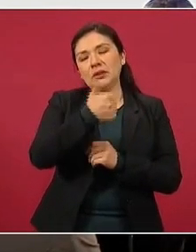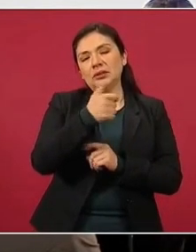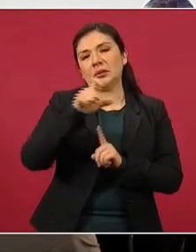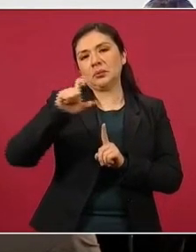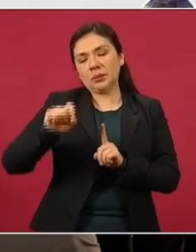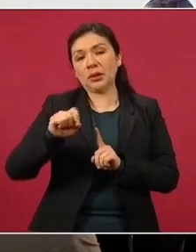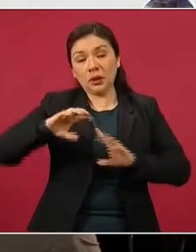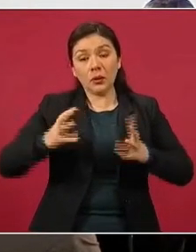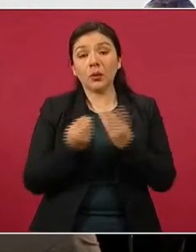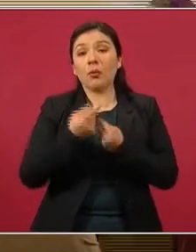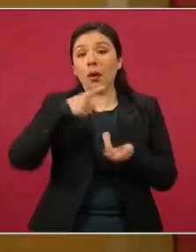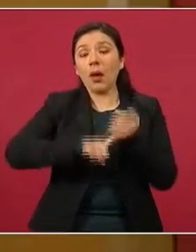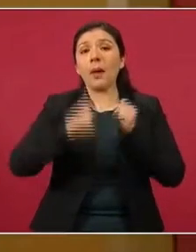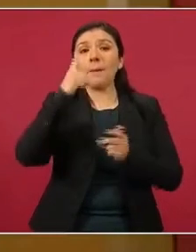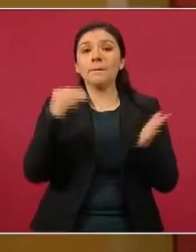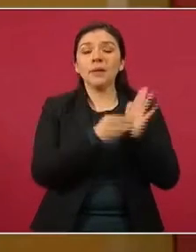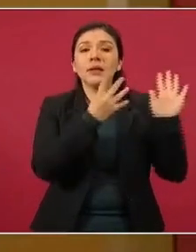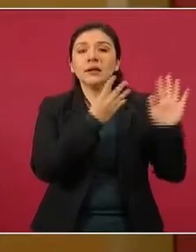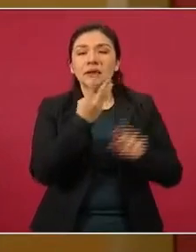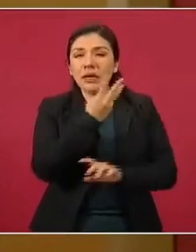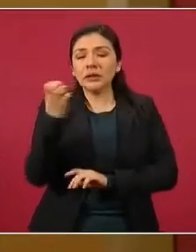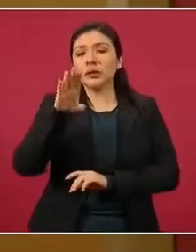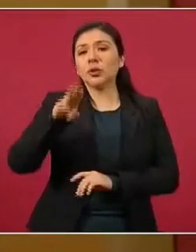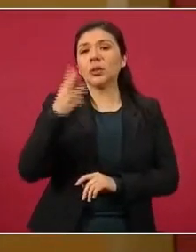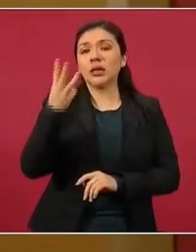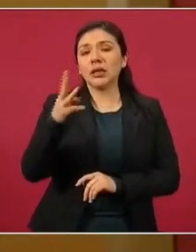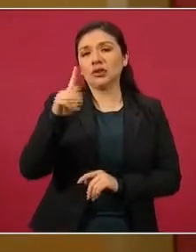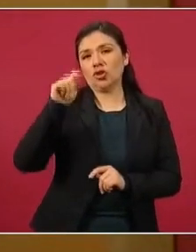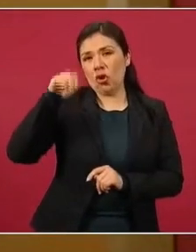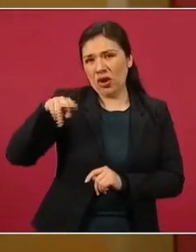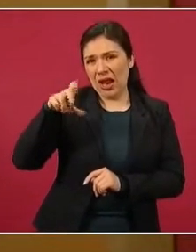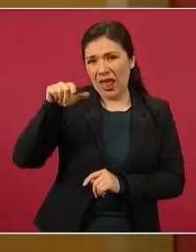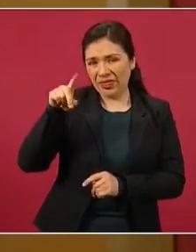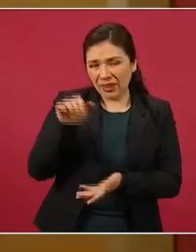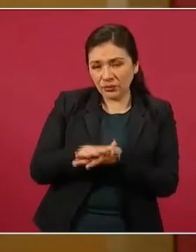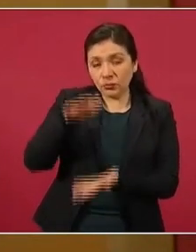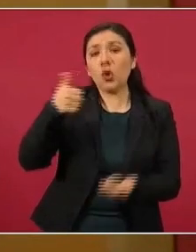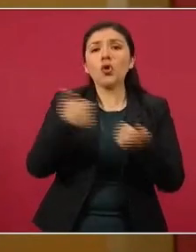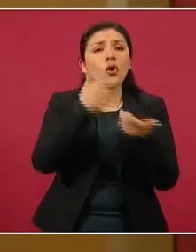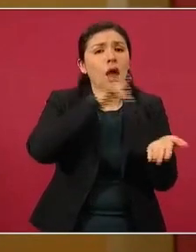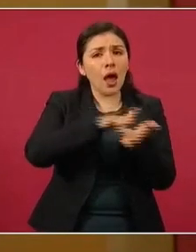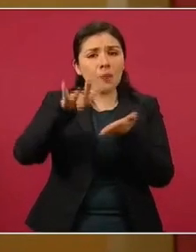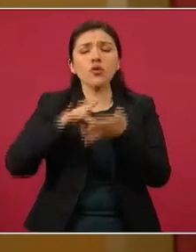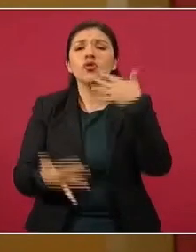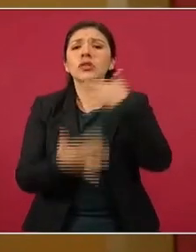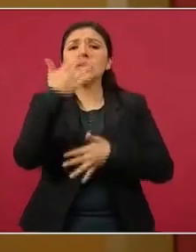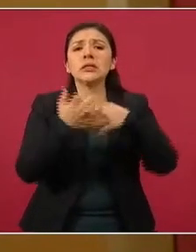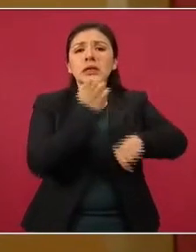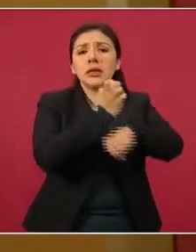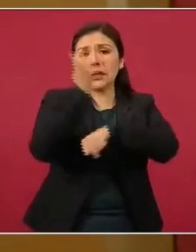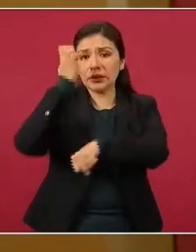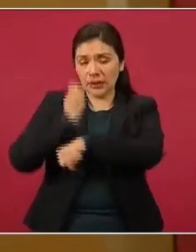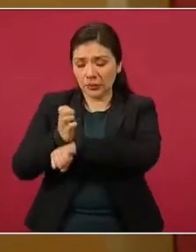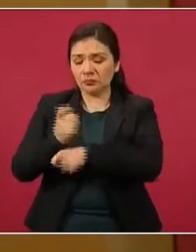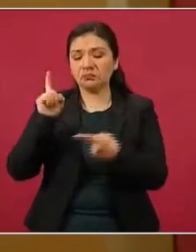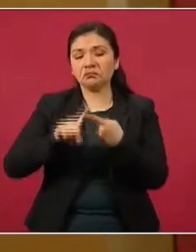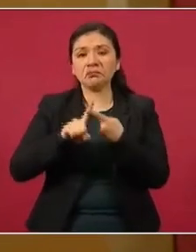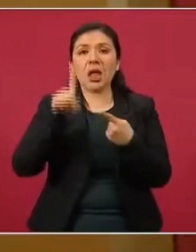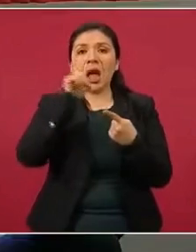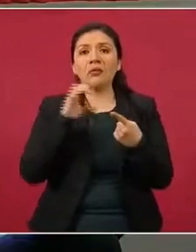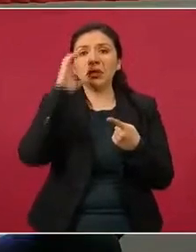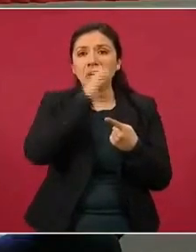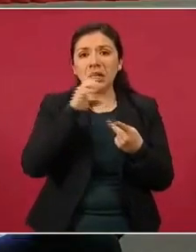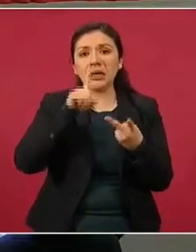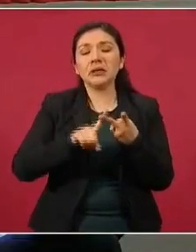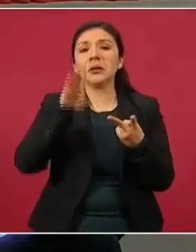sido mil 393 toneladas. Y hemos apoyado a 15 estados, que son Aguascalientes, Baja California, Baja